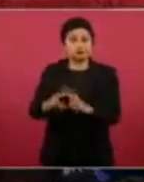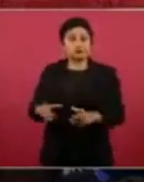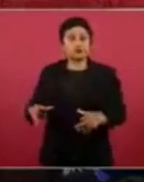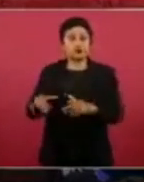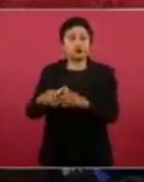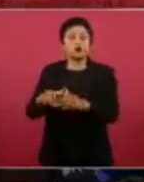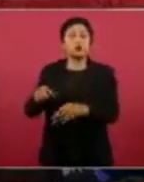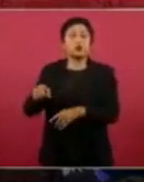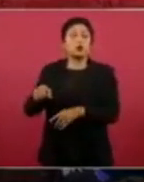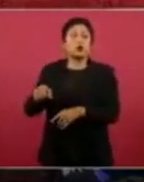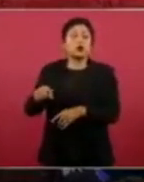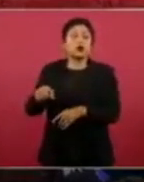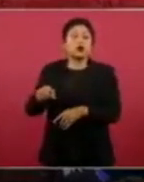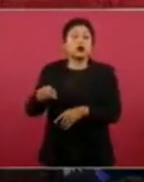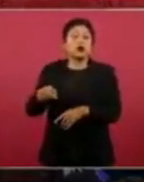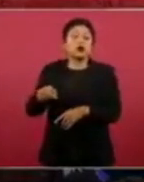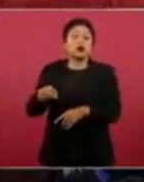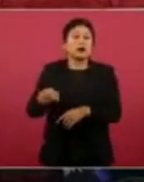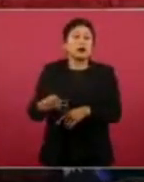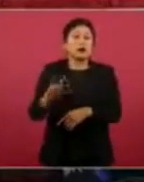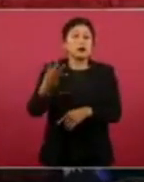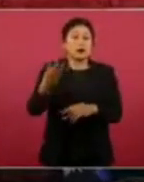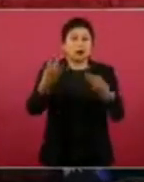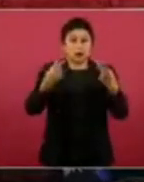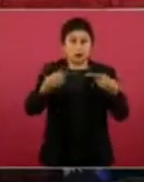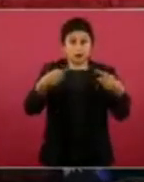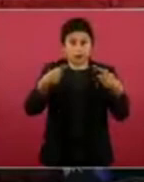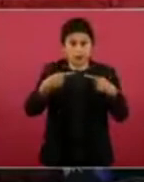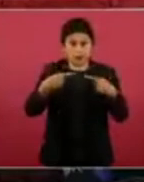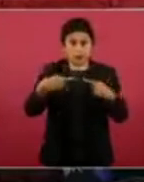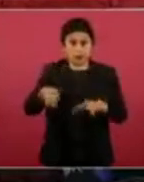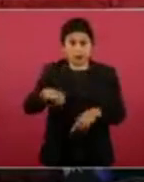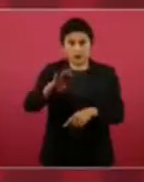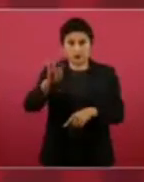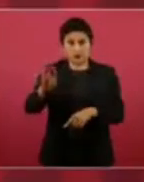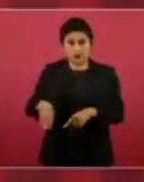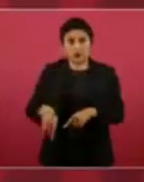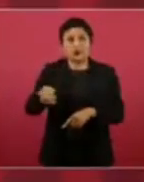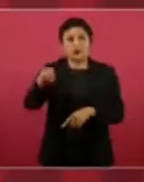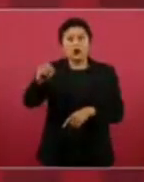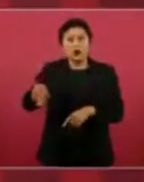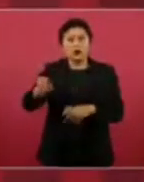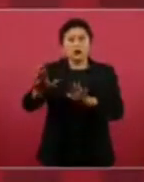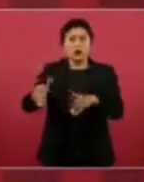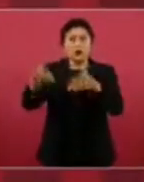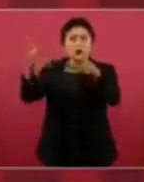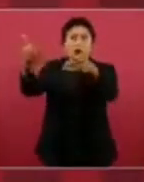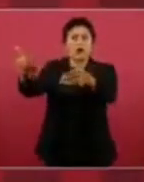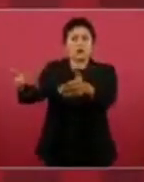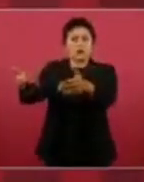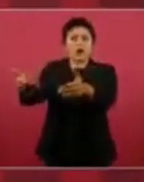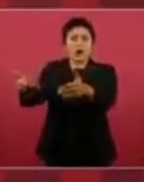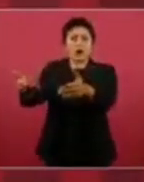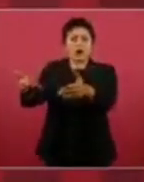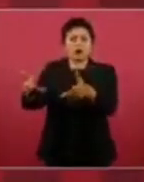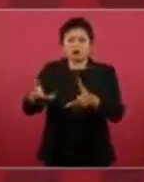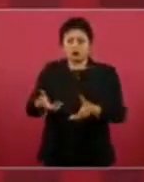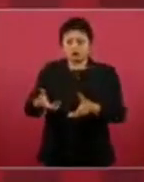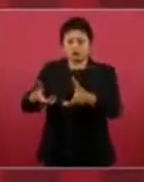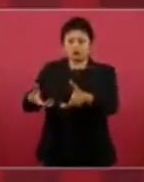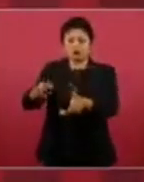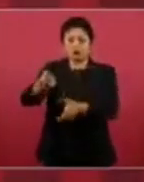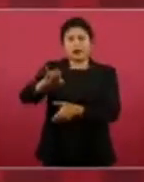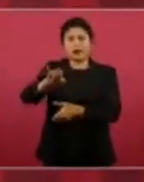encuentran cuatro personas que estaban afuera de un local en la avenida Ejército